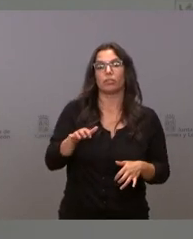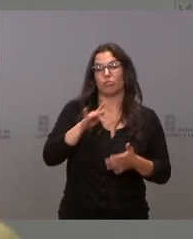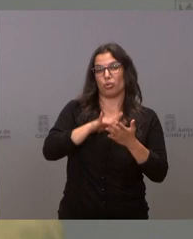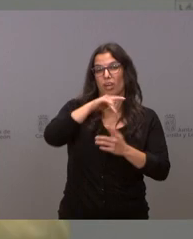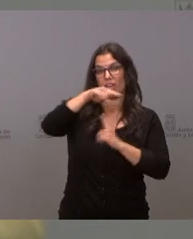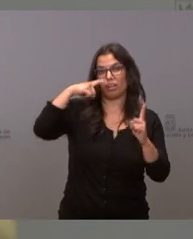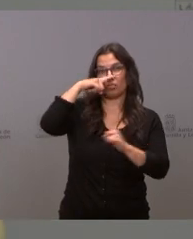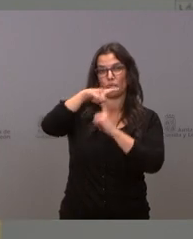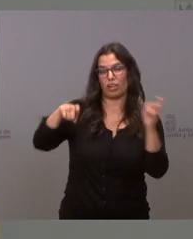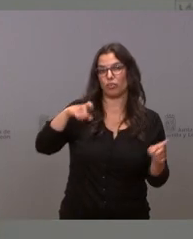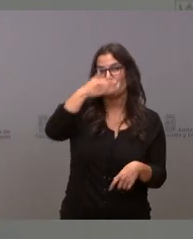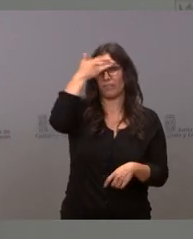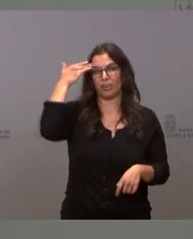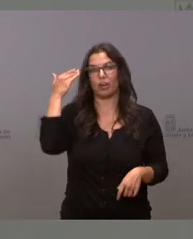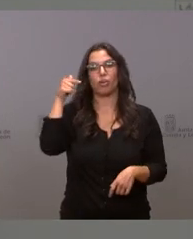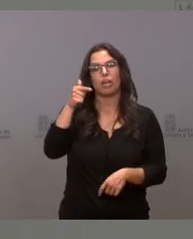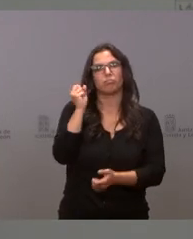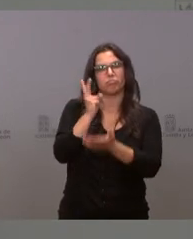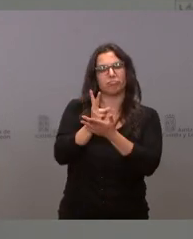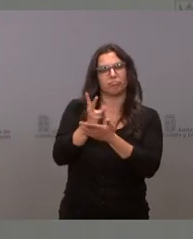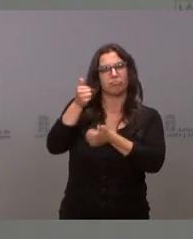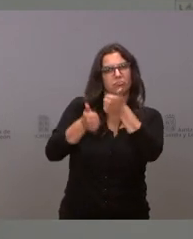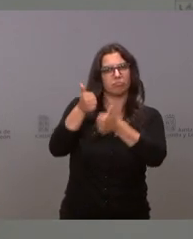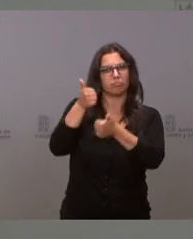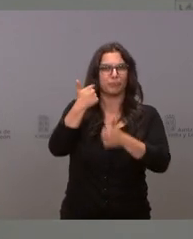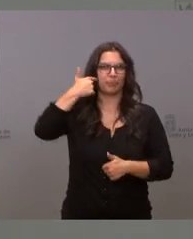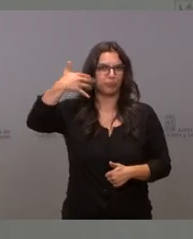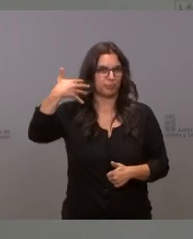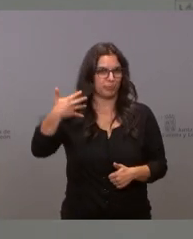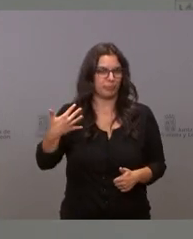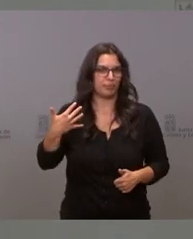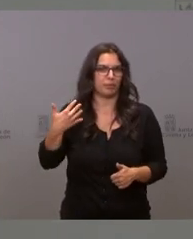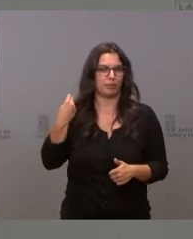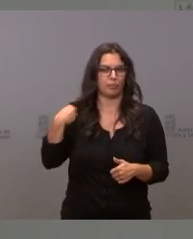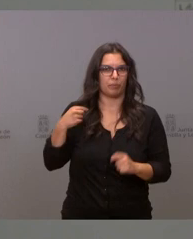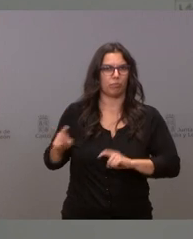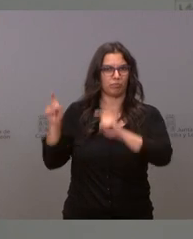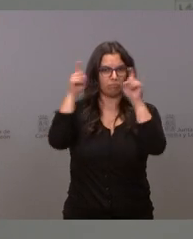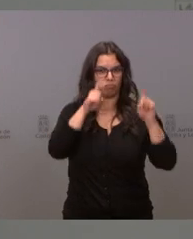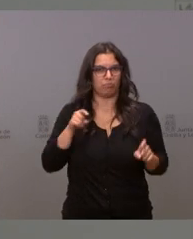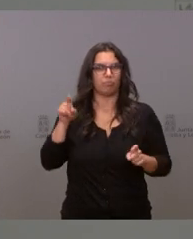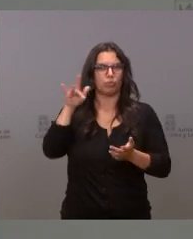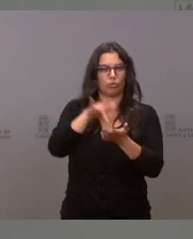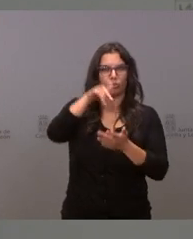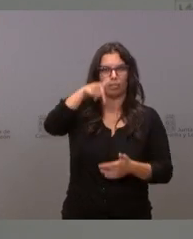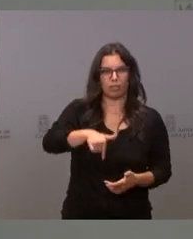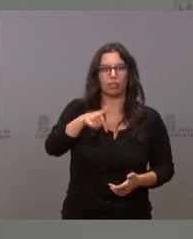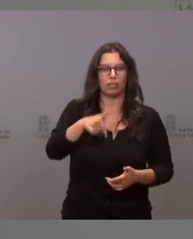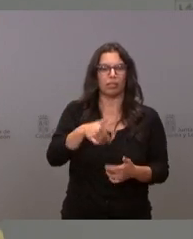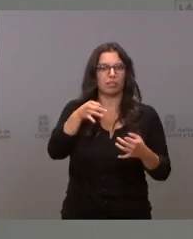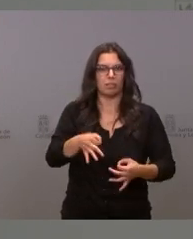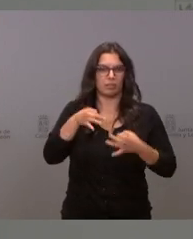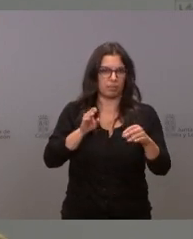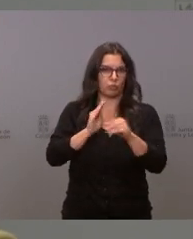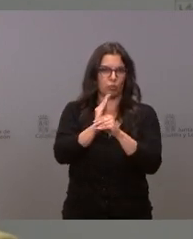Saben que este es uno de los challenges más prestigiosos del circuito, que siempre ha contado con la subvención